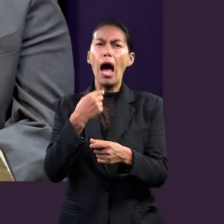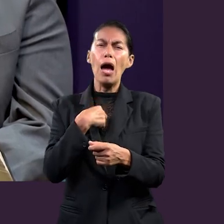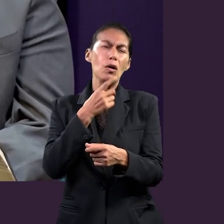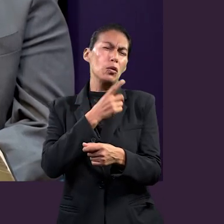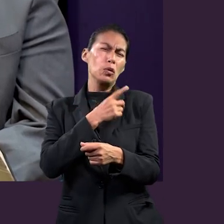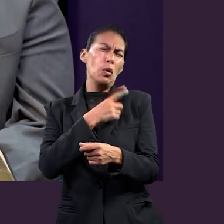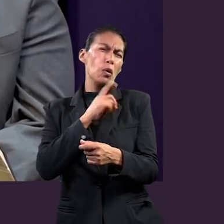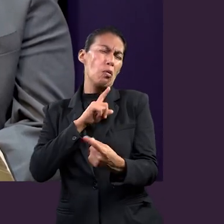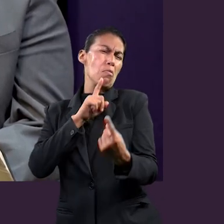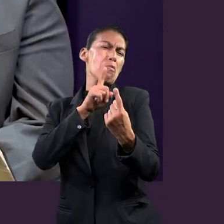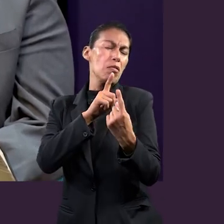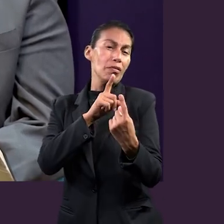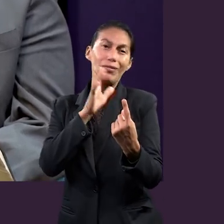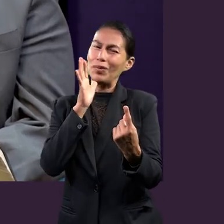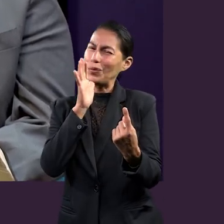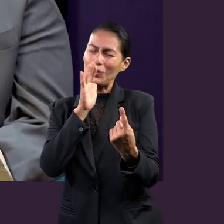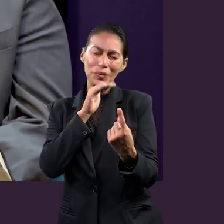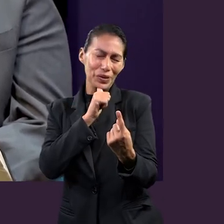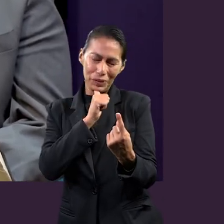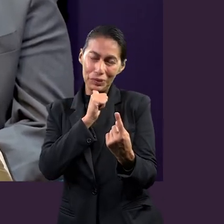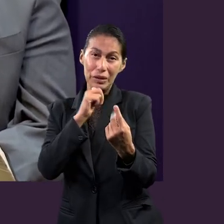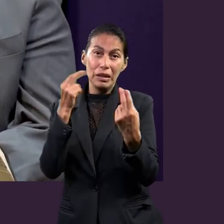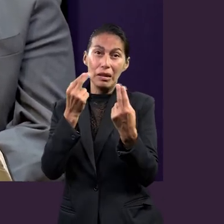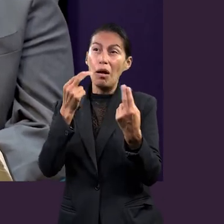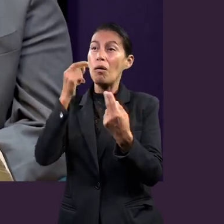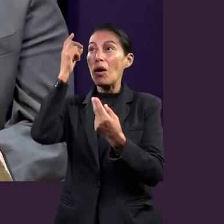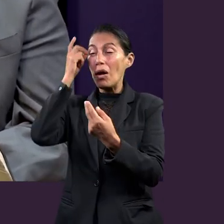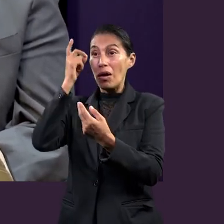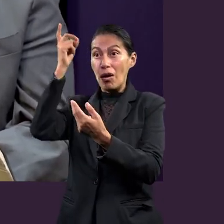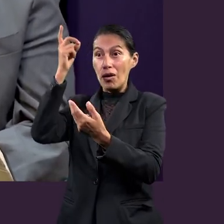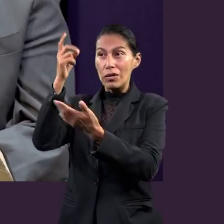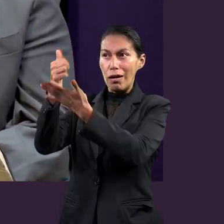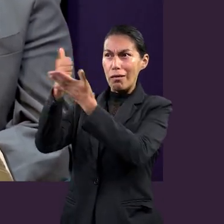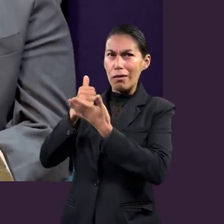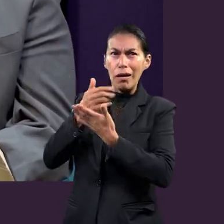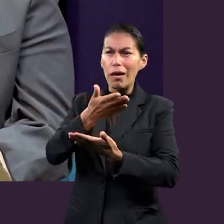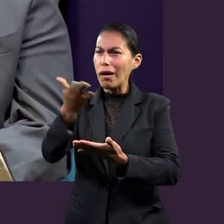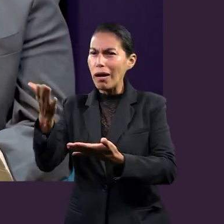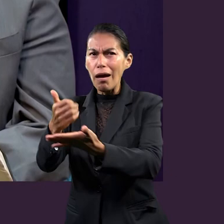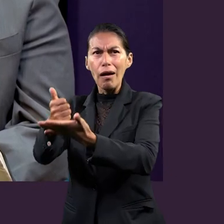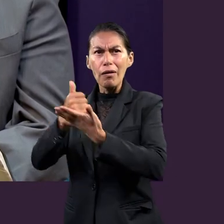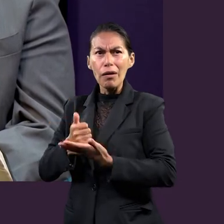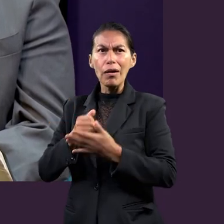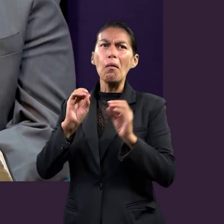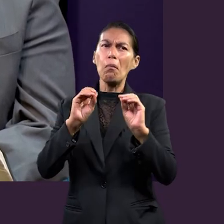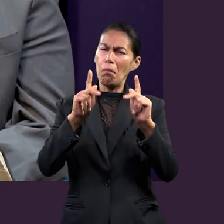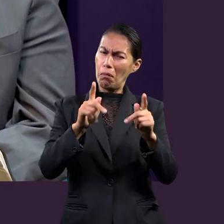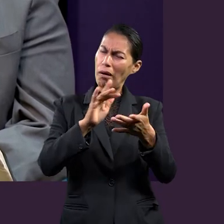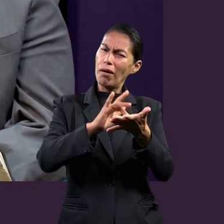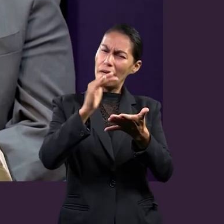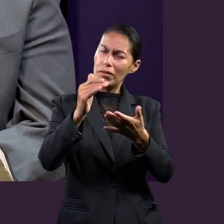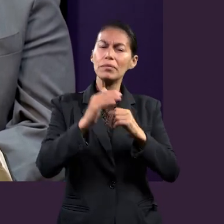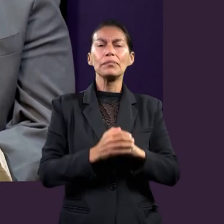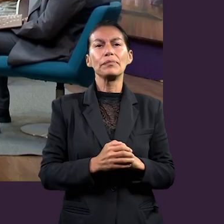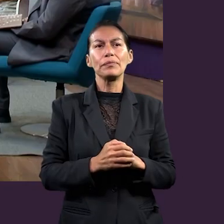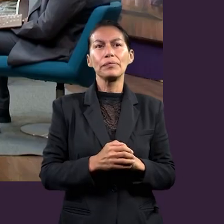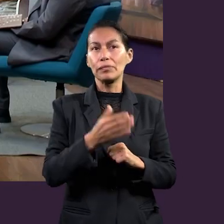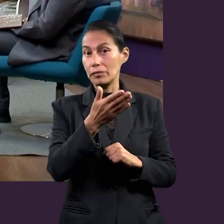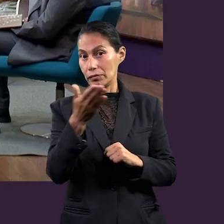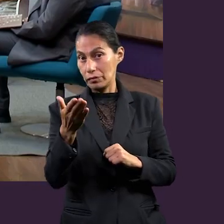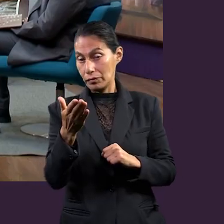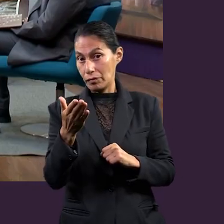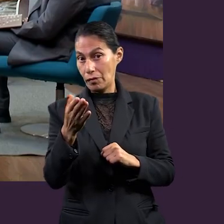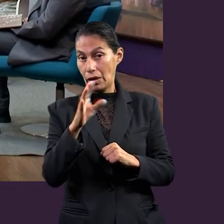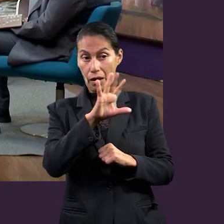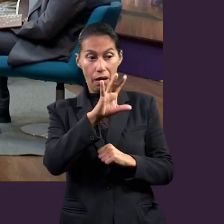Por eso nosotros, si decimos, no, yo solito voy a enfrentar, no podemos. Necesitamos de la ayuda de nuestros hermanos y principalmente de Dios. Karim,